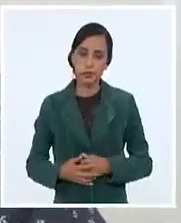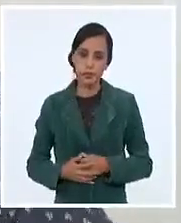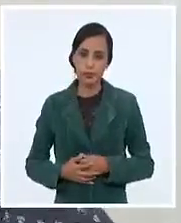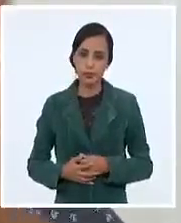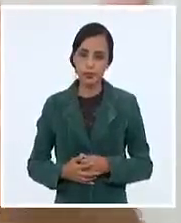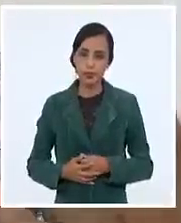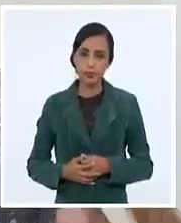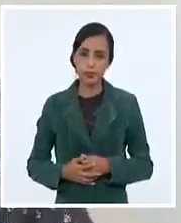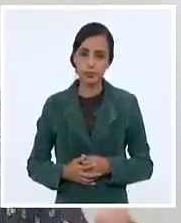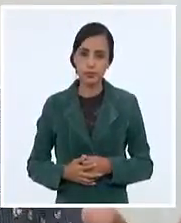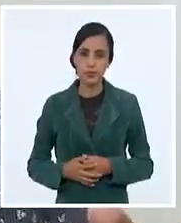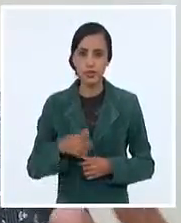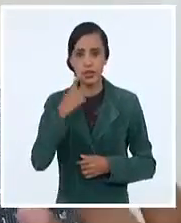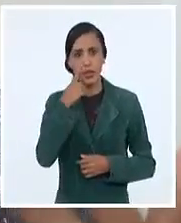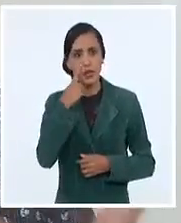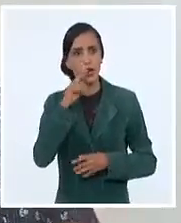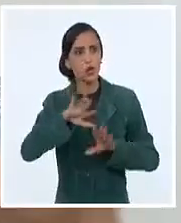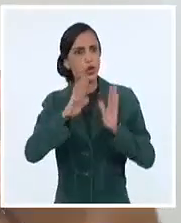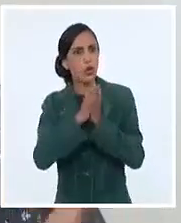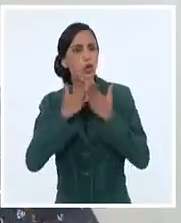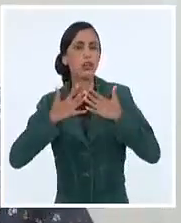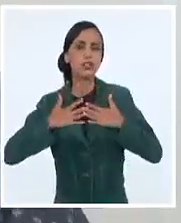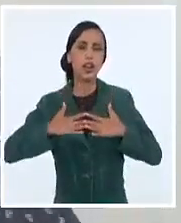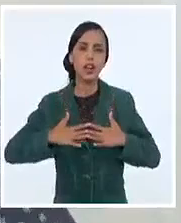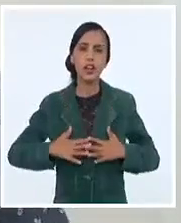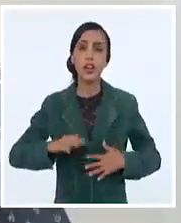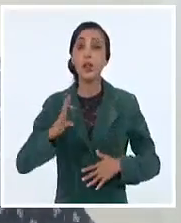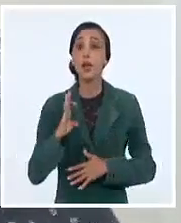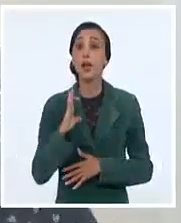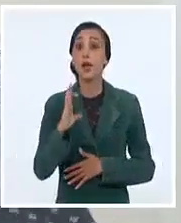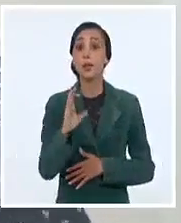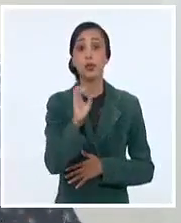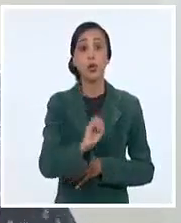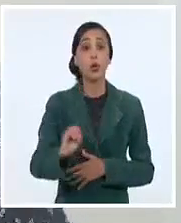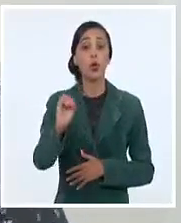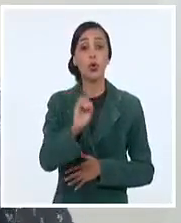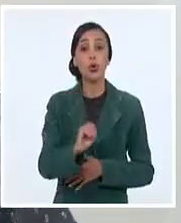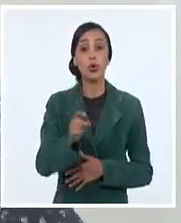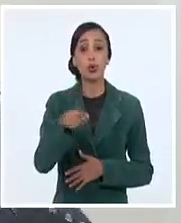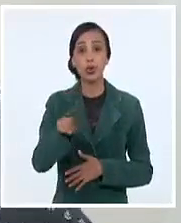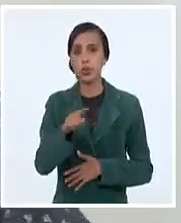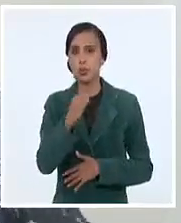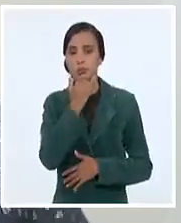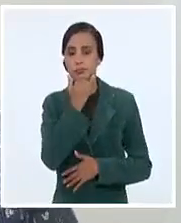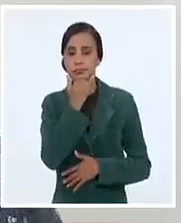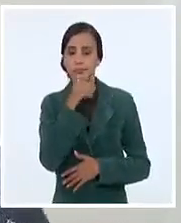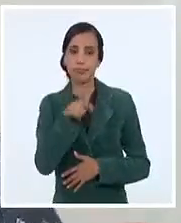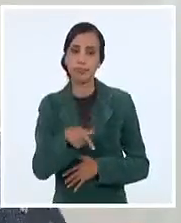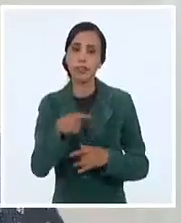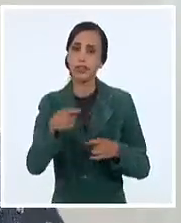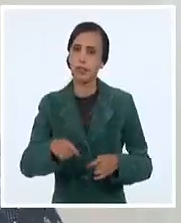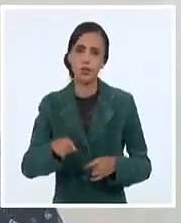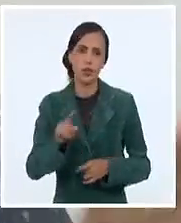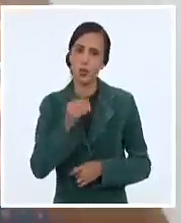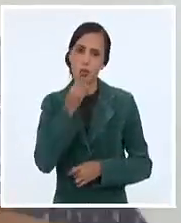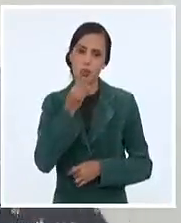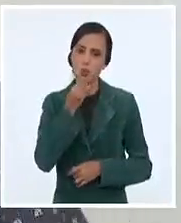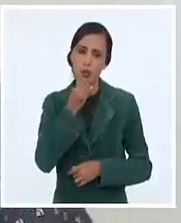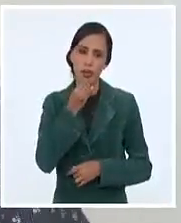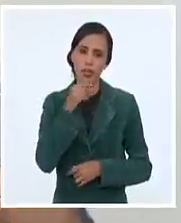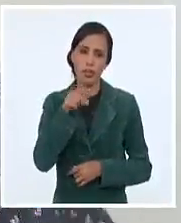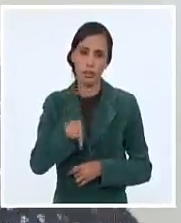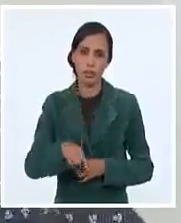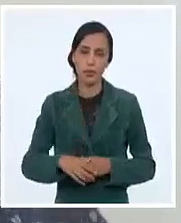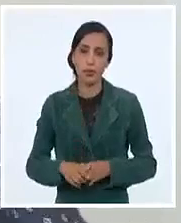disfrutar de un bienestar general, el derecho al respeto y al orden público, cuando eso está agredido, sencillamente no es posible. La